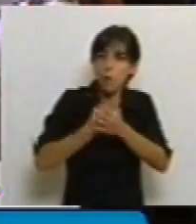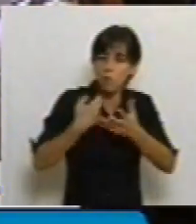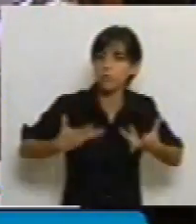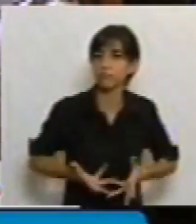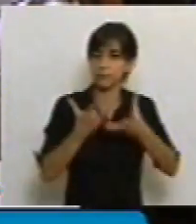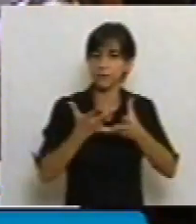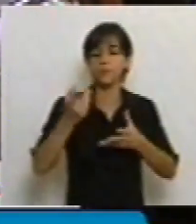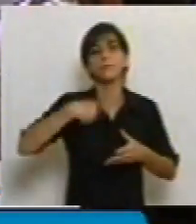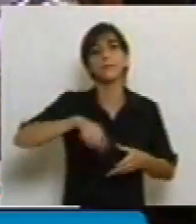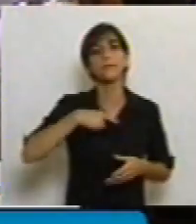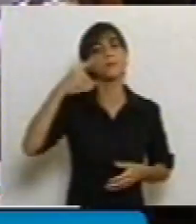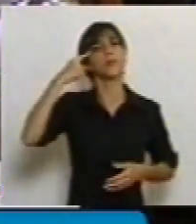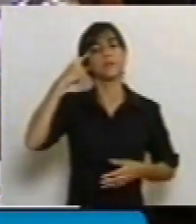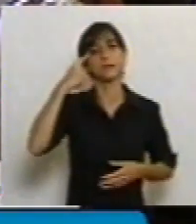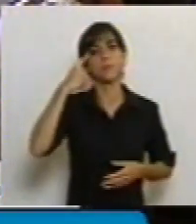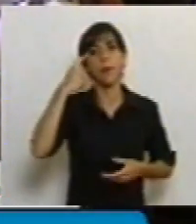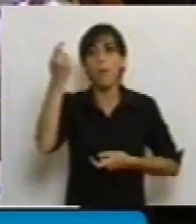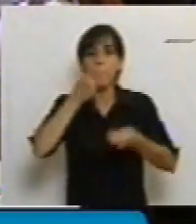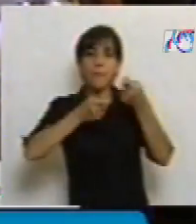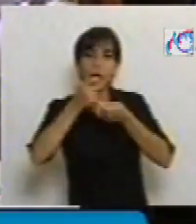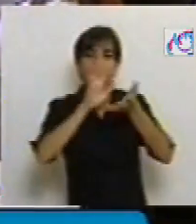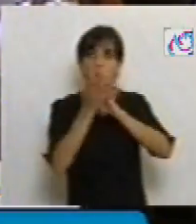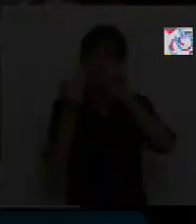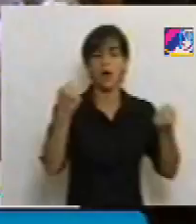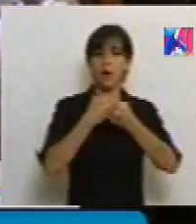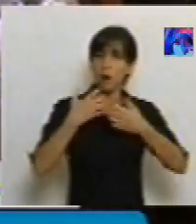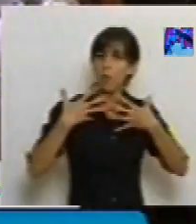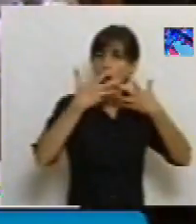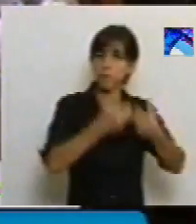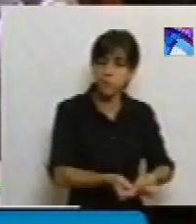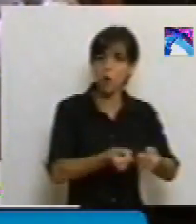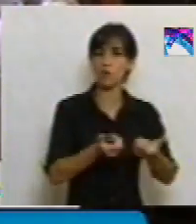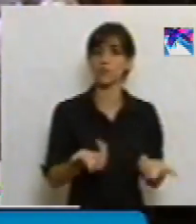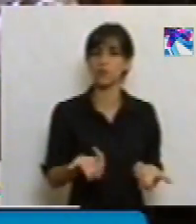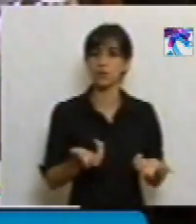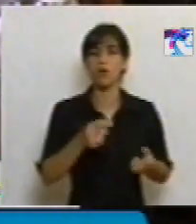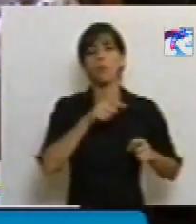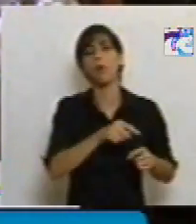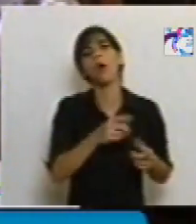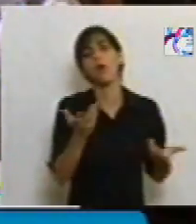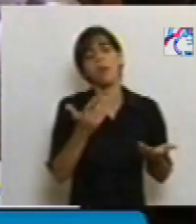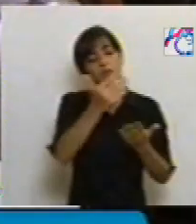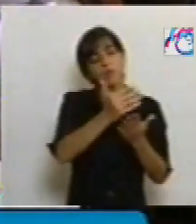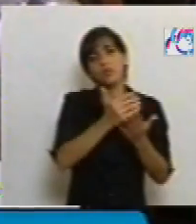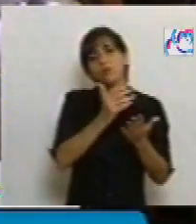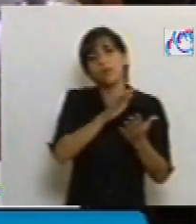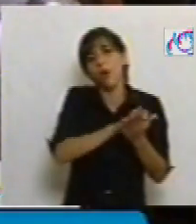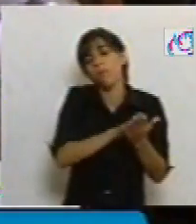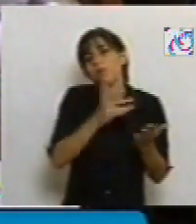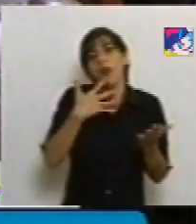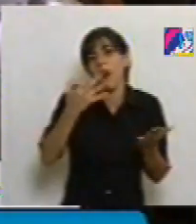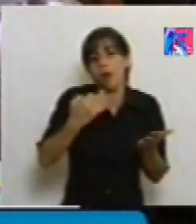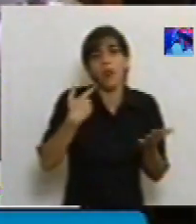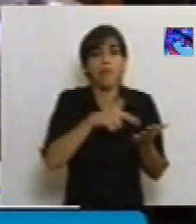y en este sentido tenemos que dar un claro apoyo. Esto no es algo tan sofisticado, con esto se está de